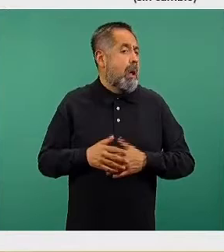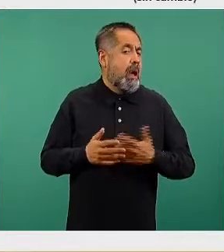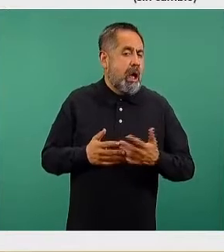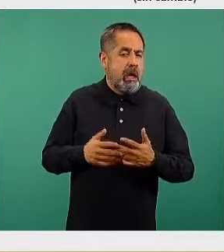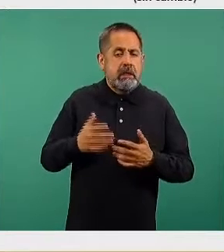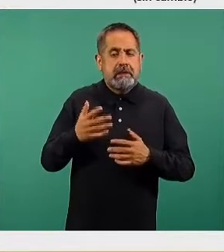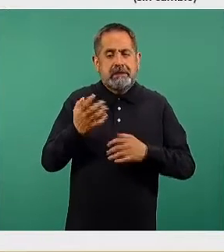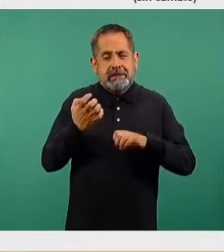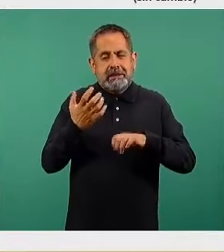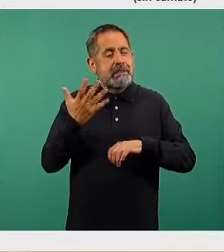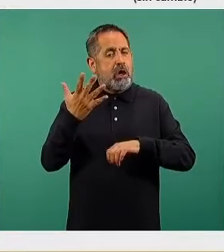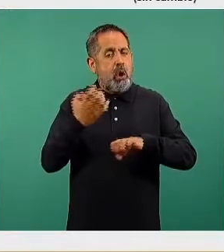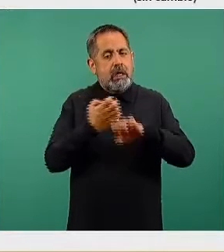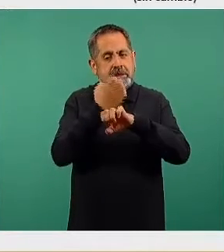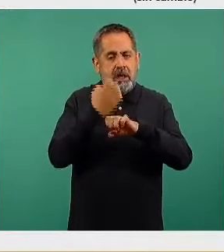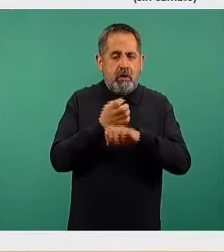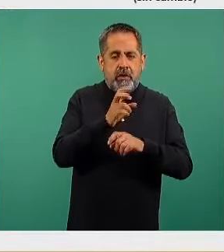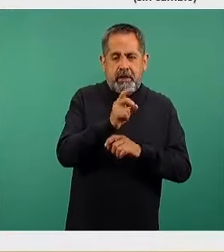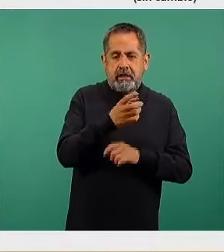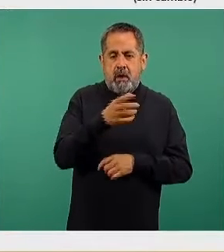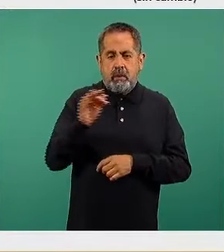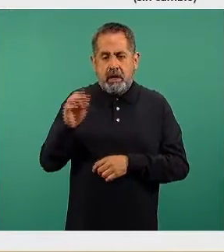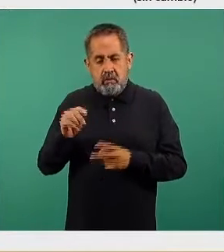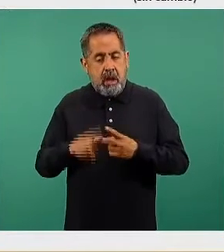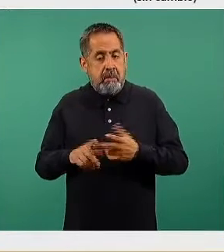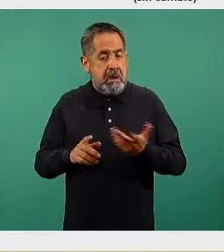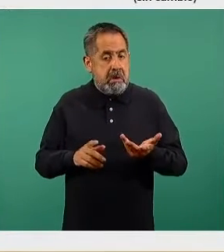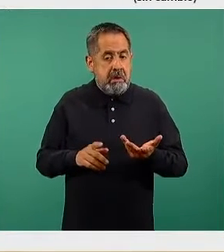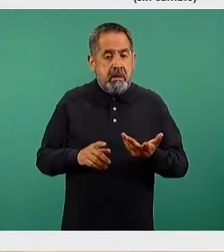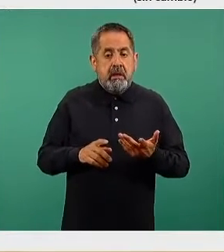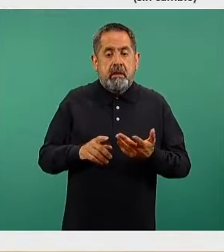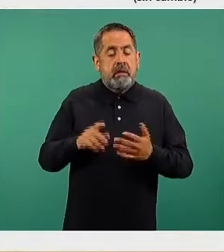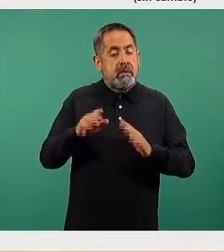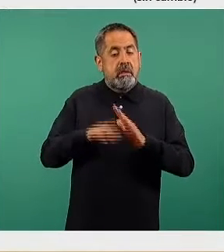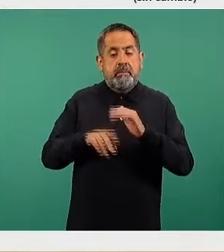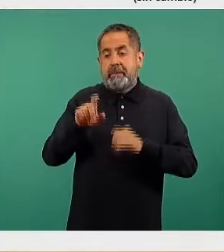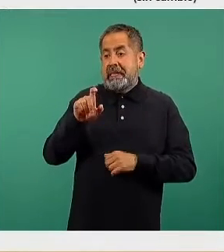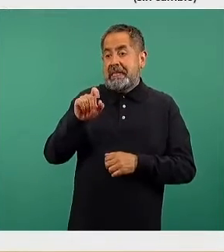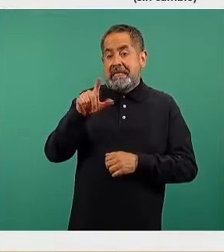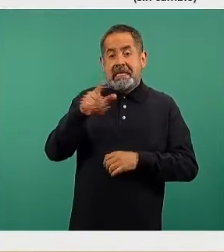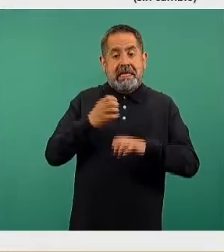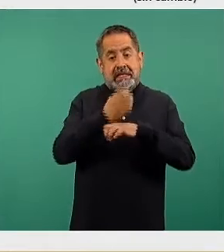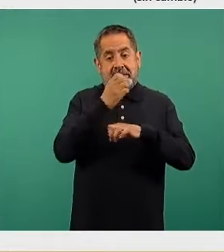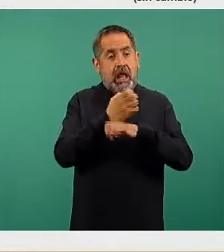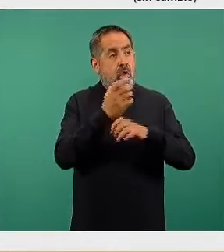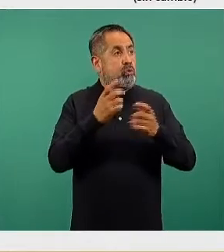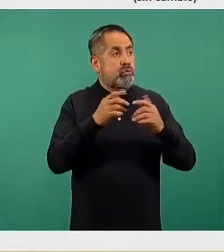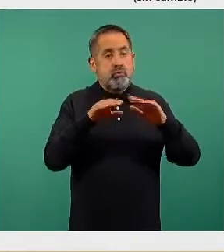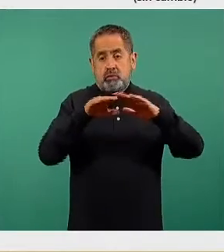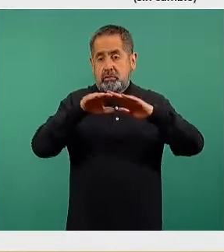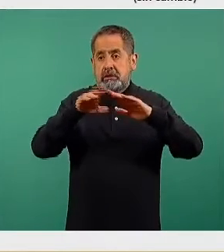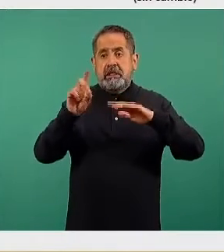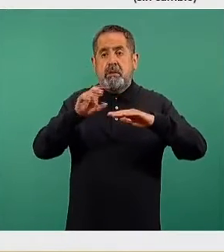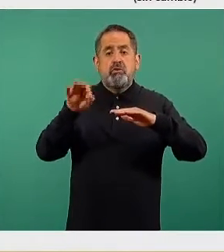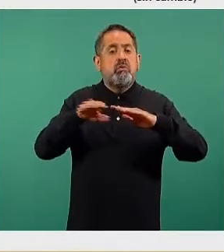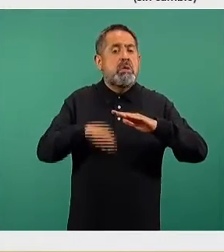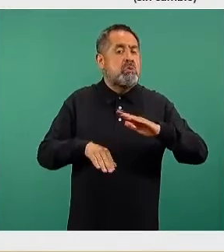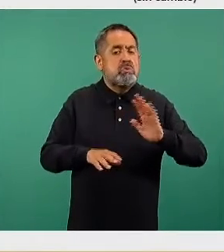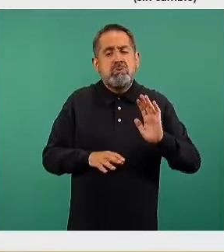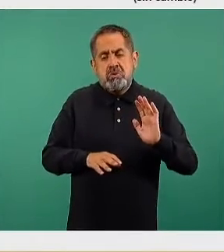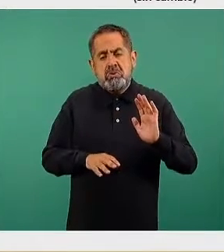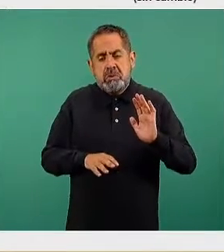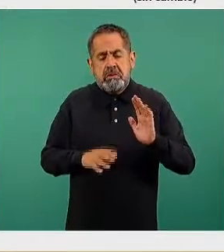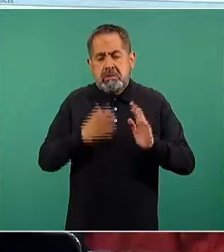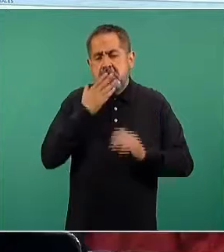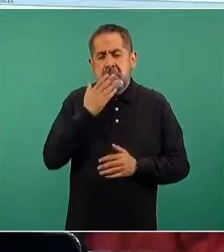rango de 30 y 49, 27, menos inclusive del 30%, por lo tanto, la ocupación nacional de